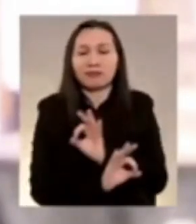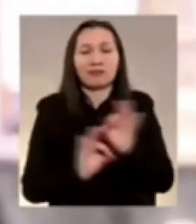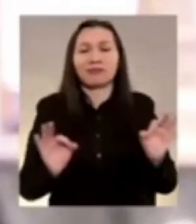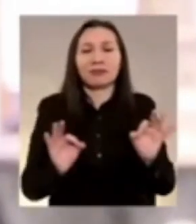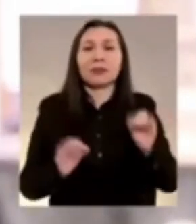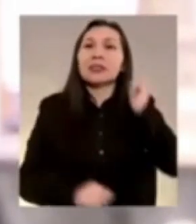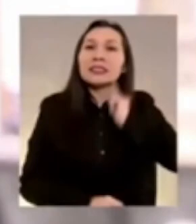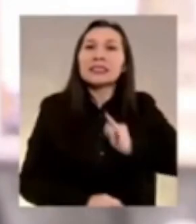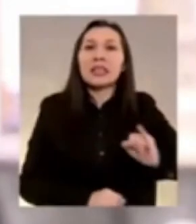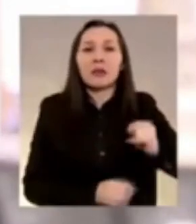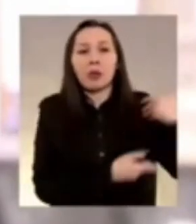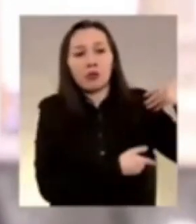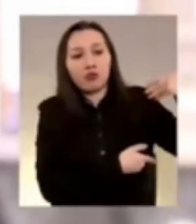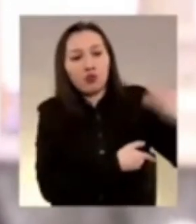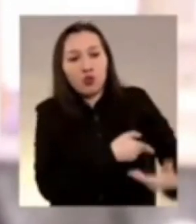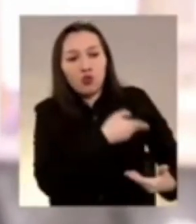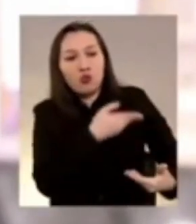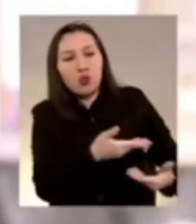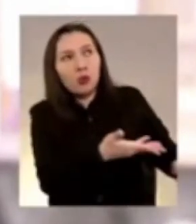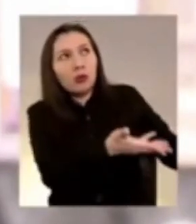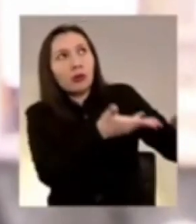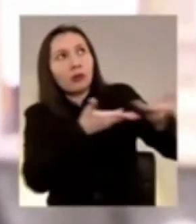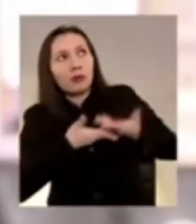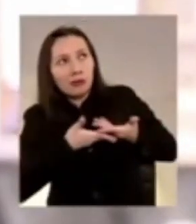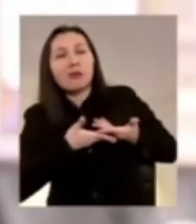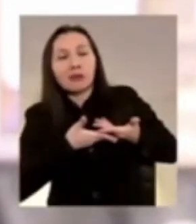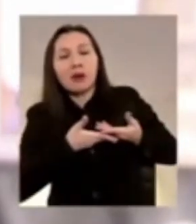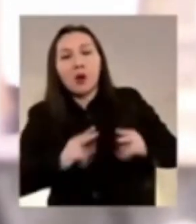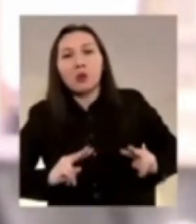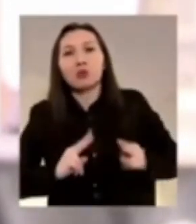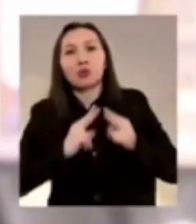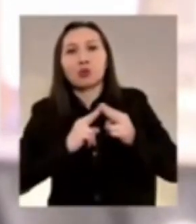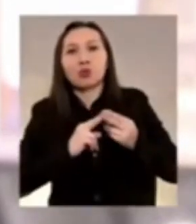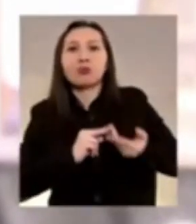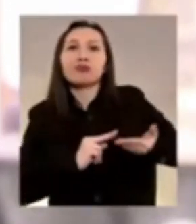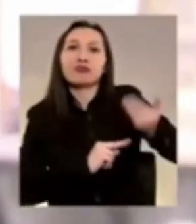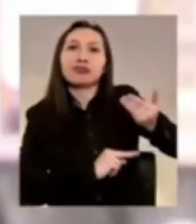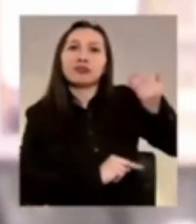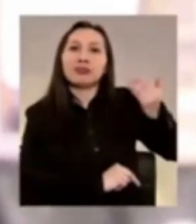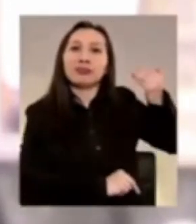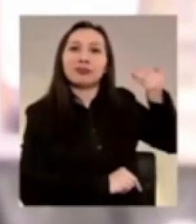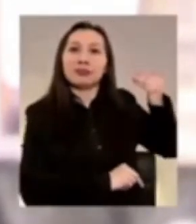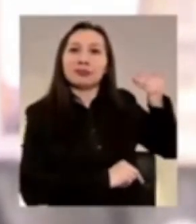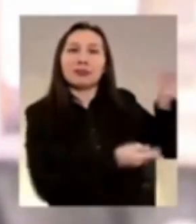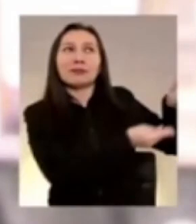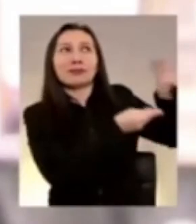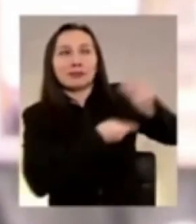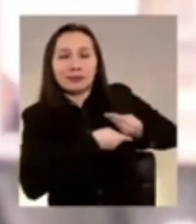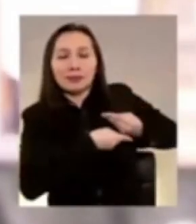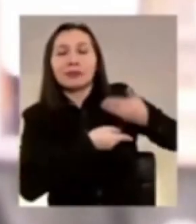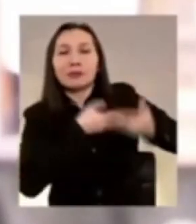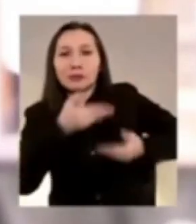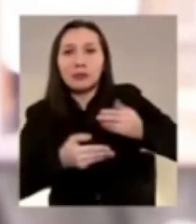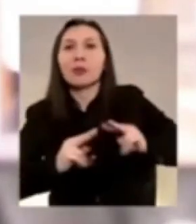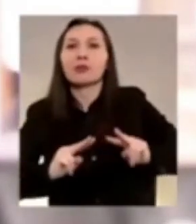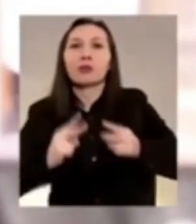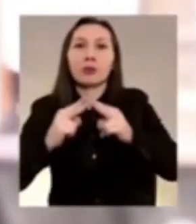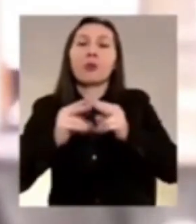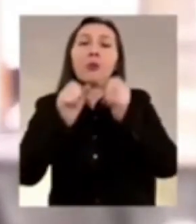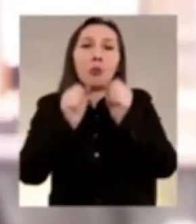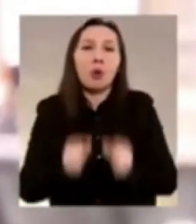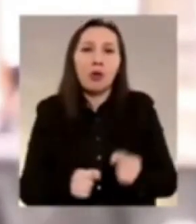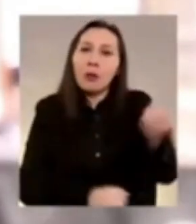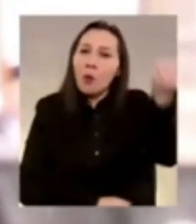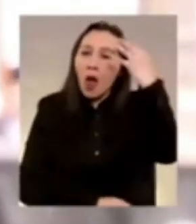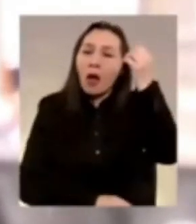siempre herederos de lo que construyeron nuestros antecesores y debemos ser capaces de